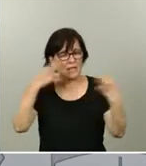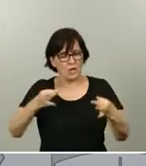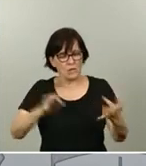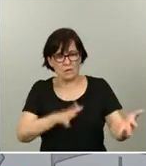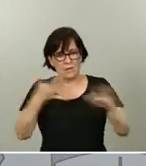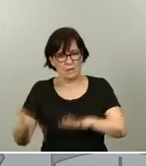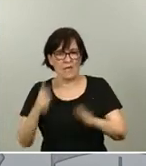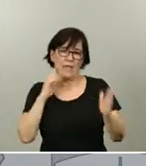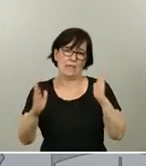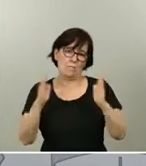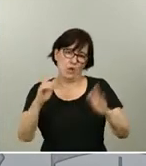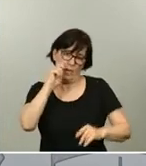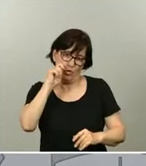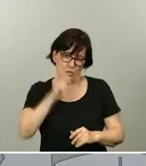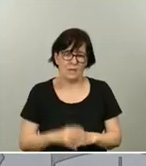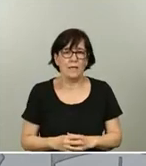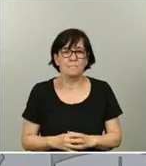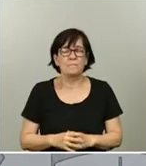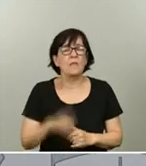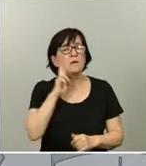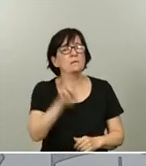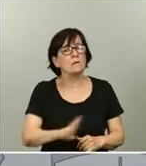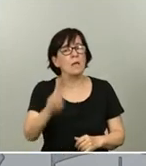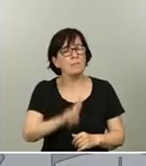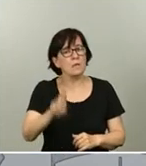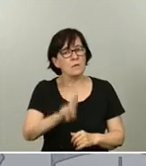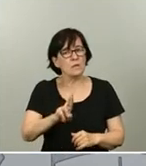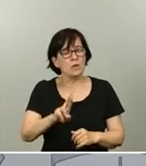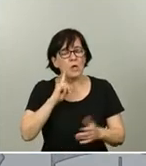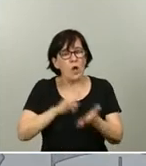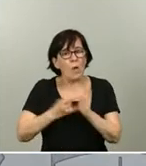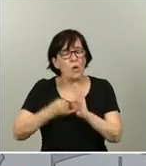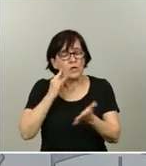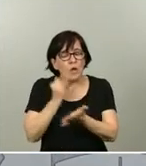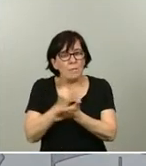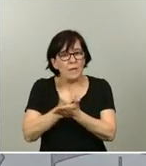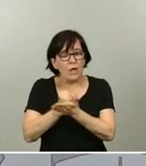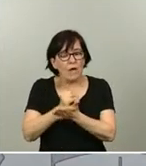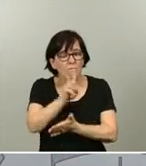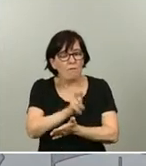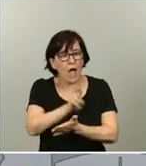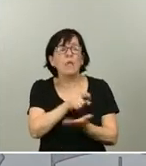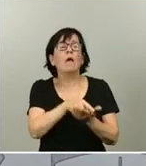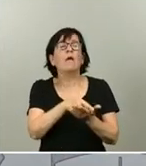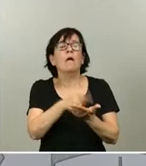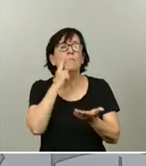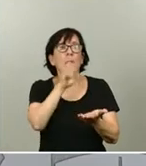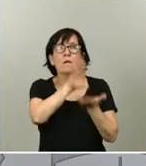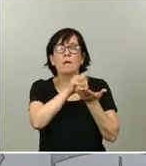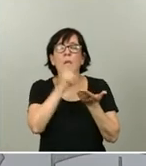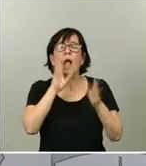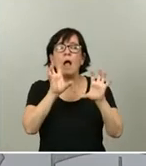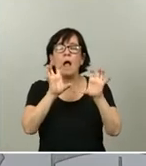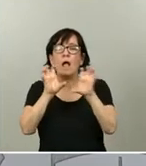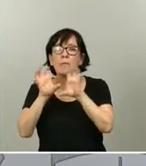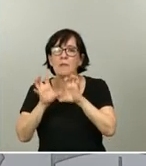turística. E, insisto, este es un proyecto piloto que nos servirá de mucho, de mucho para aprender en los